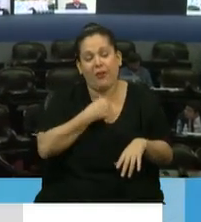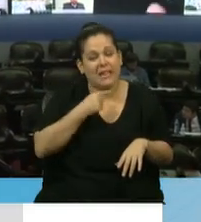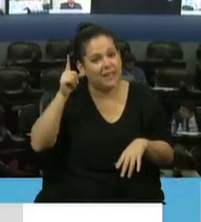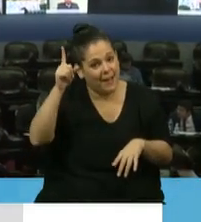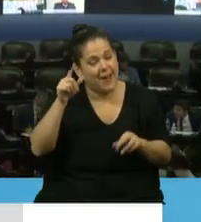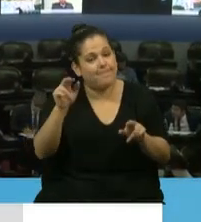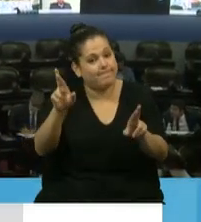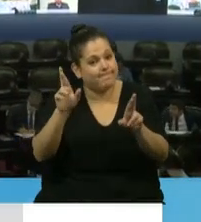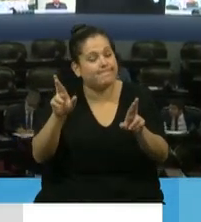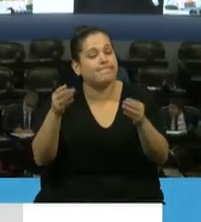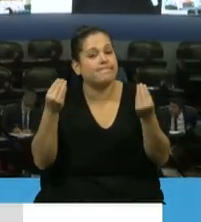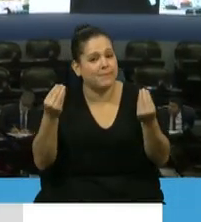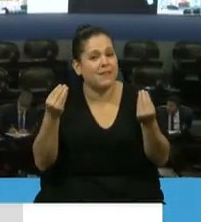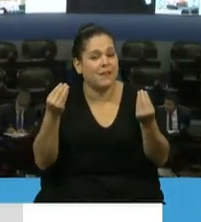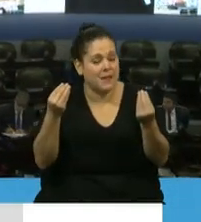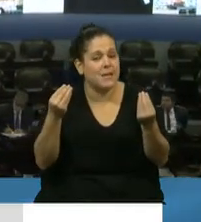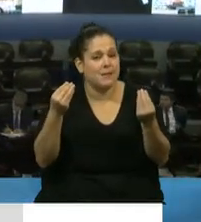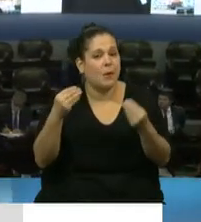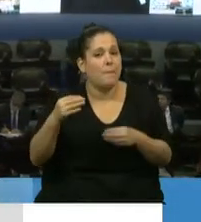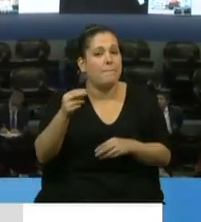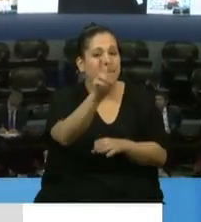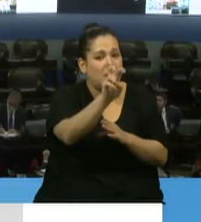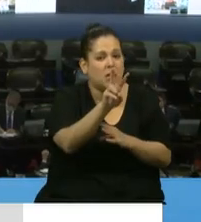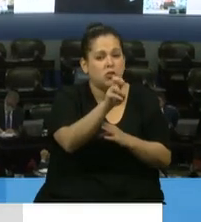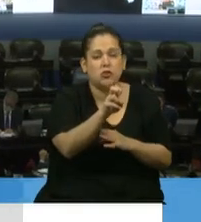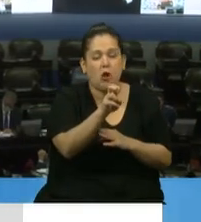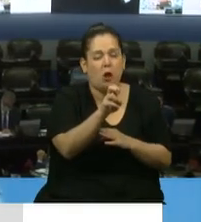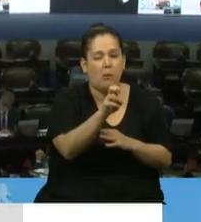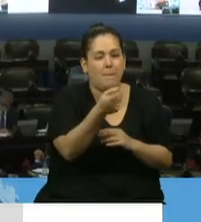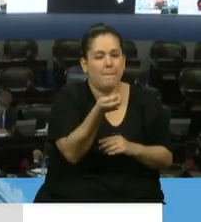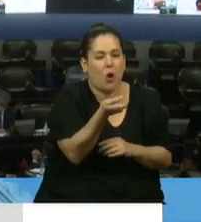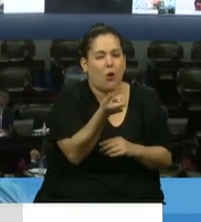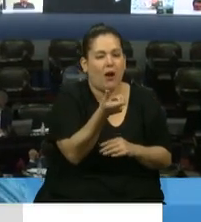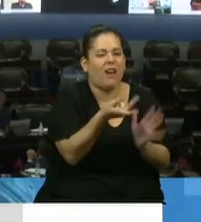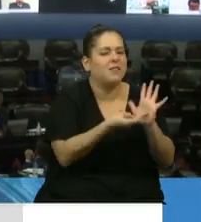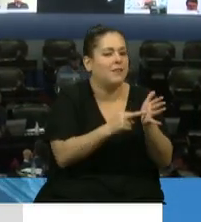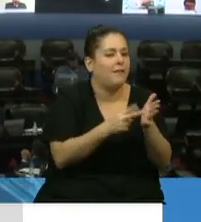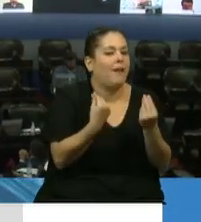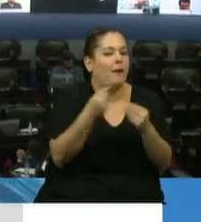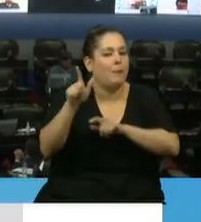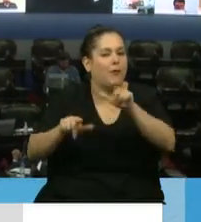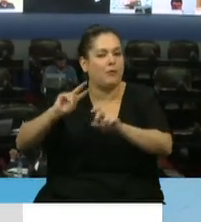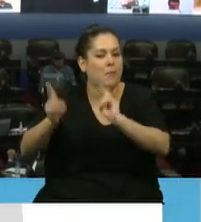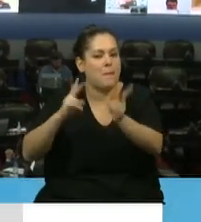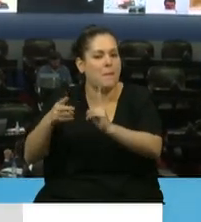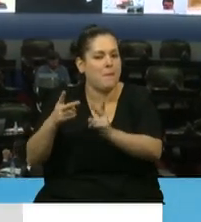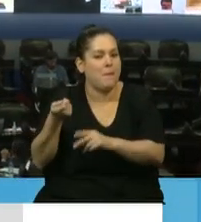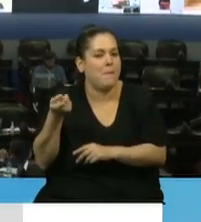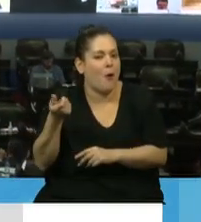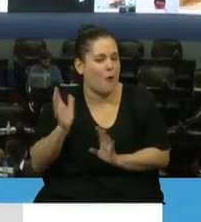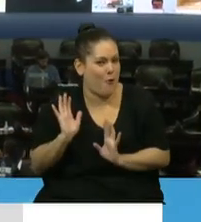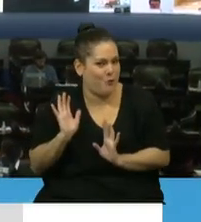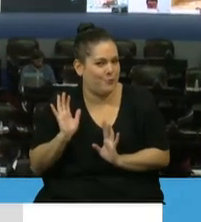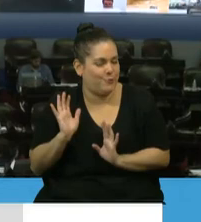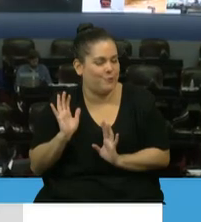quiera que hayan pocas pensiones. Porque si hay pocas pensiones, es porque murieron poco, perdieron la vida poco. ¿Sí? Y yo